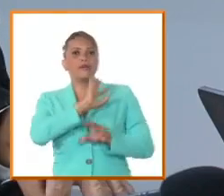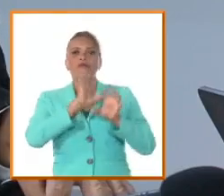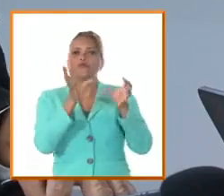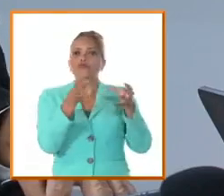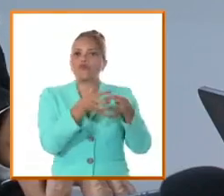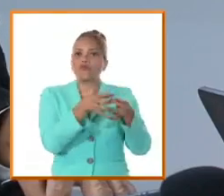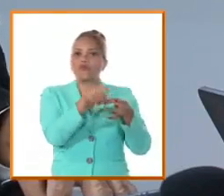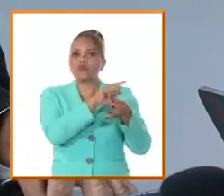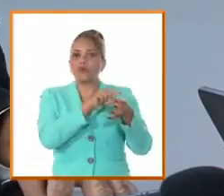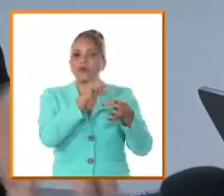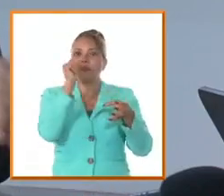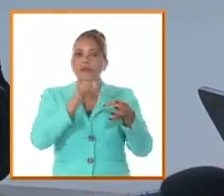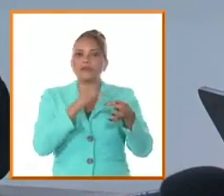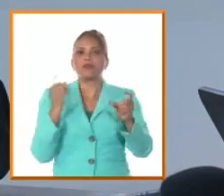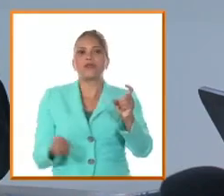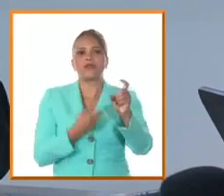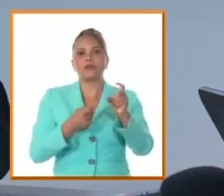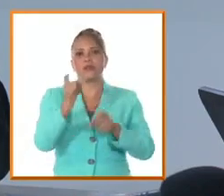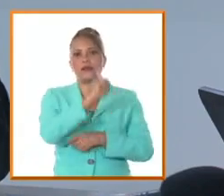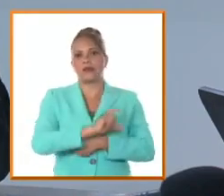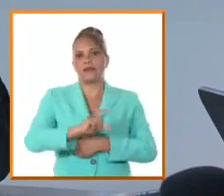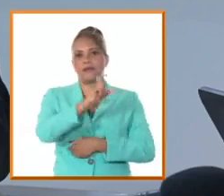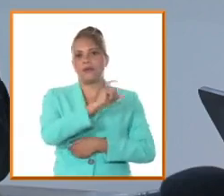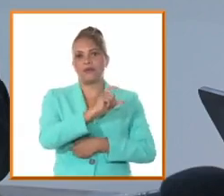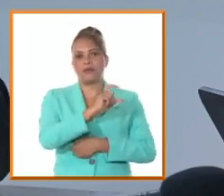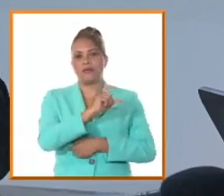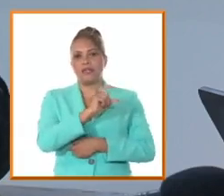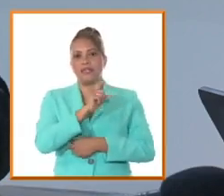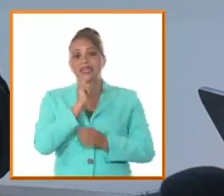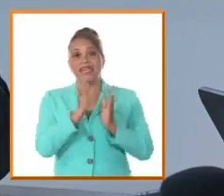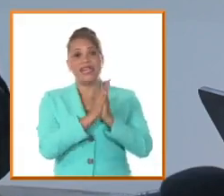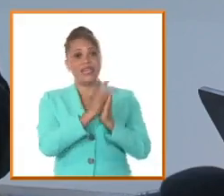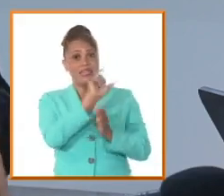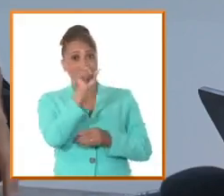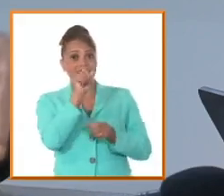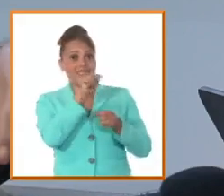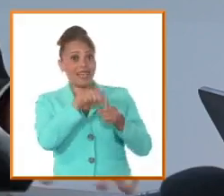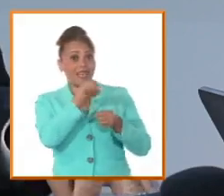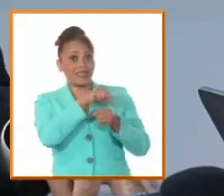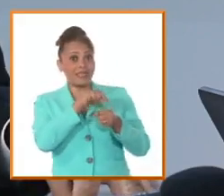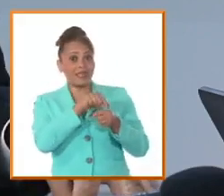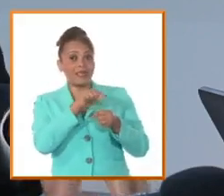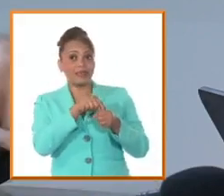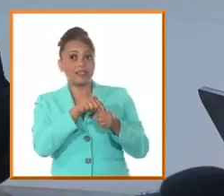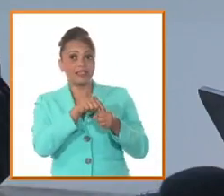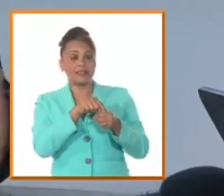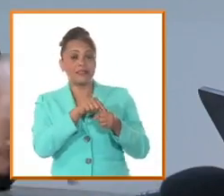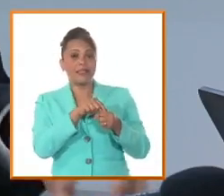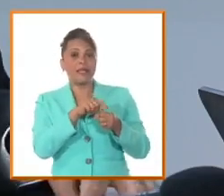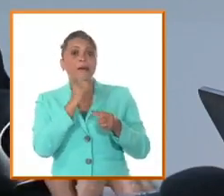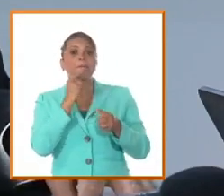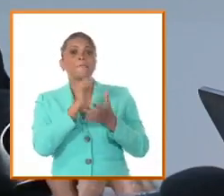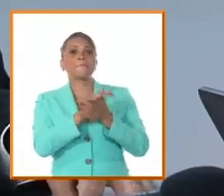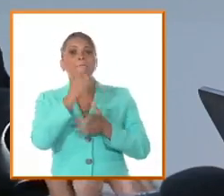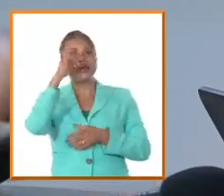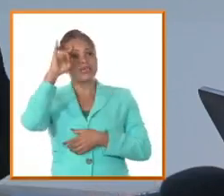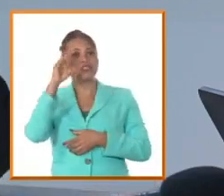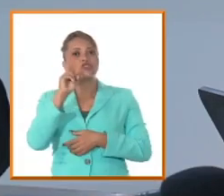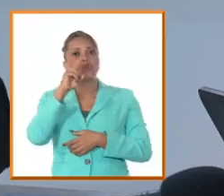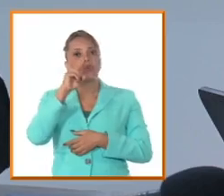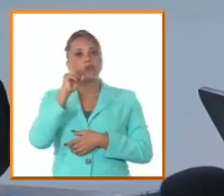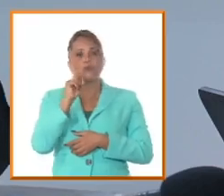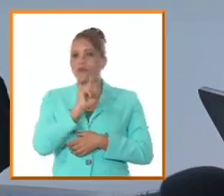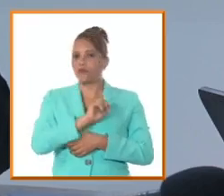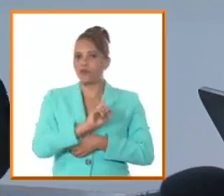los que se van a levantar en armas en Camagüey pero estas logias no son logias mazónicas clásicas son irregulares